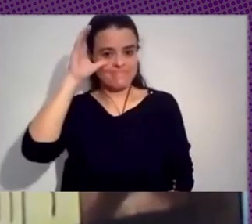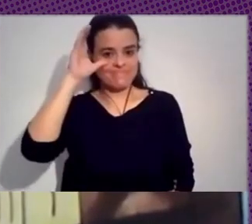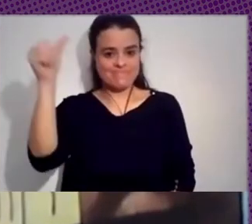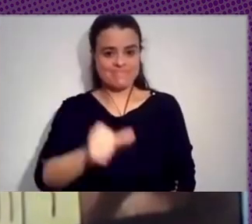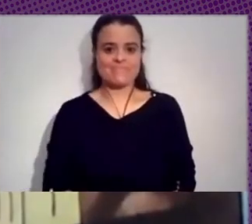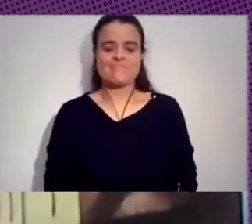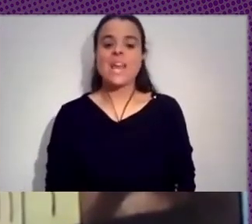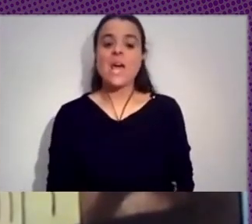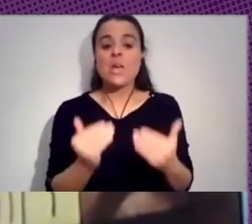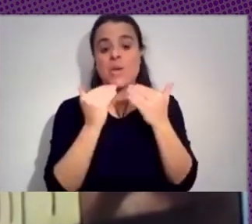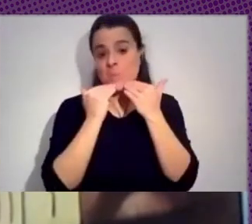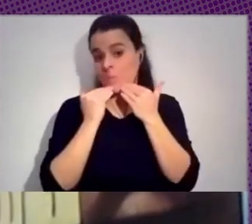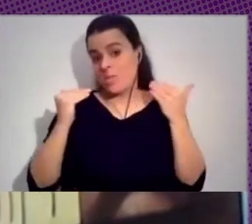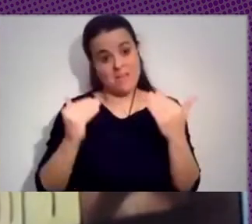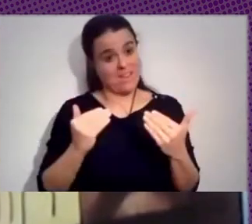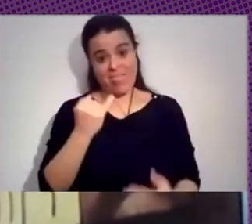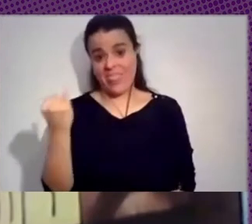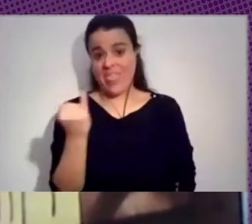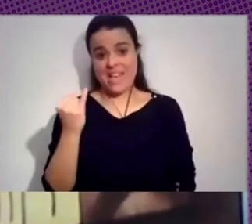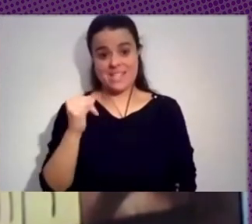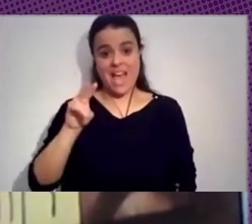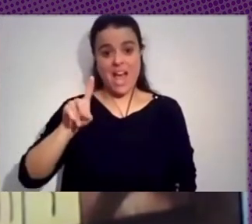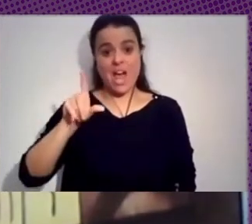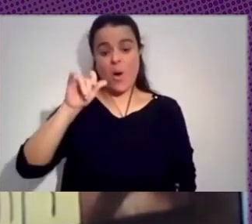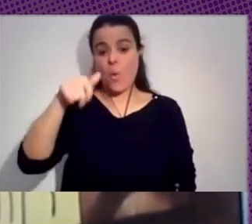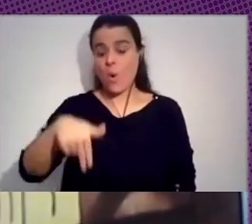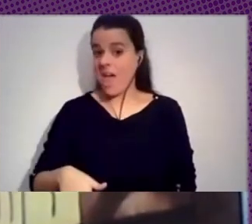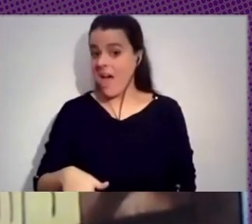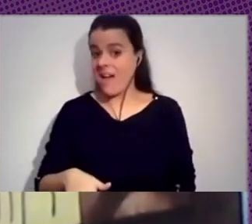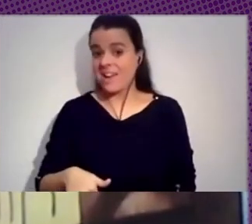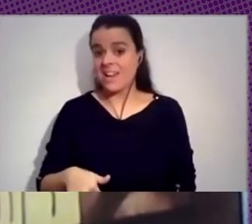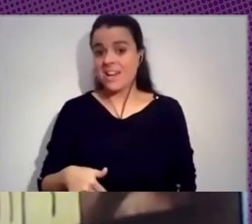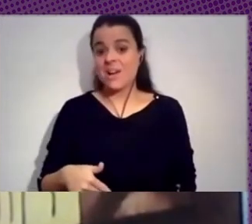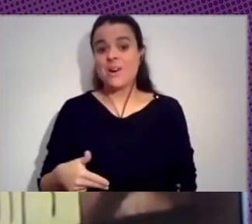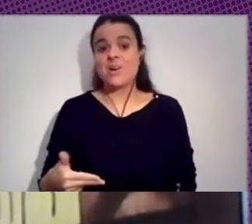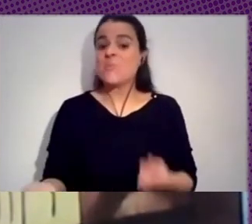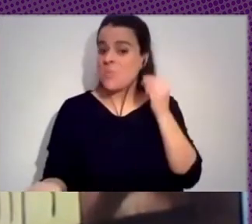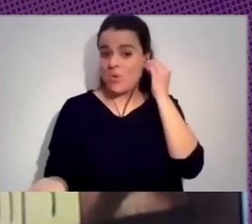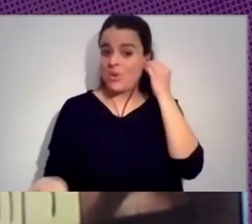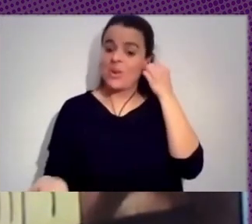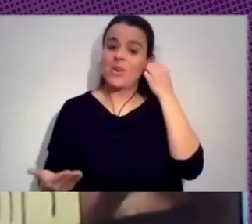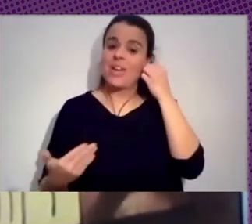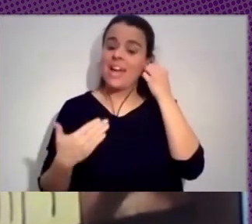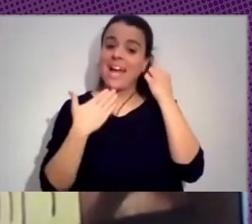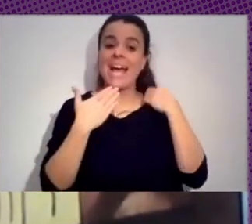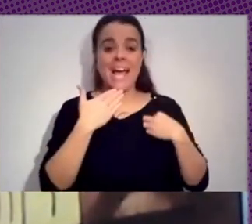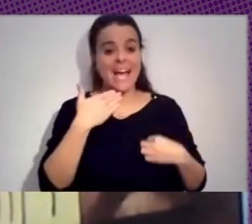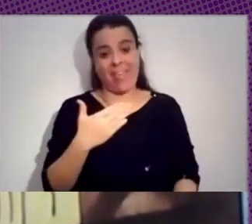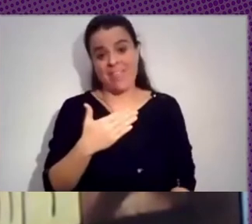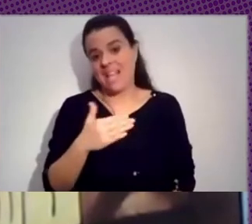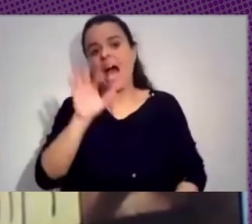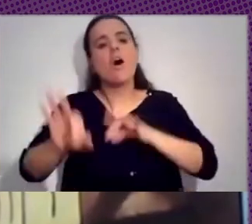Muchísimas gracias, Julián. Y, bueno, en tu nombre extiendo el agradecimiento a toda la